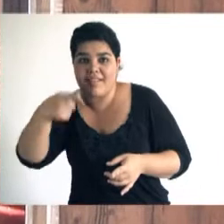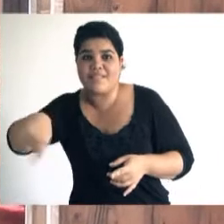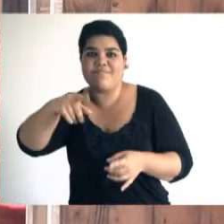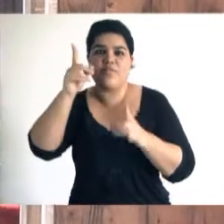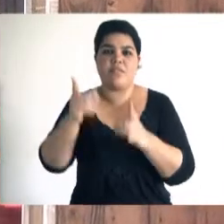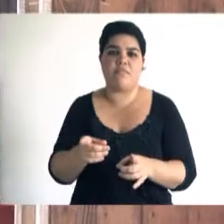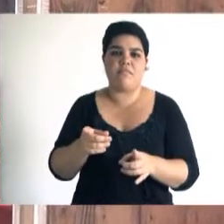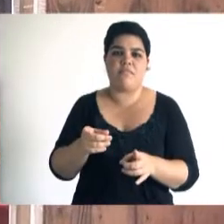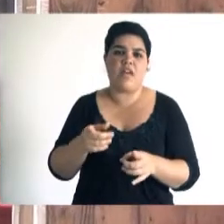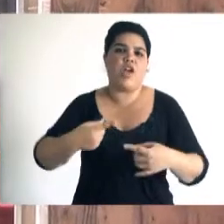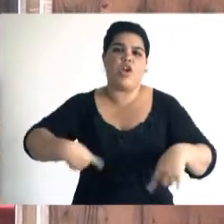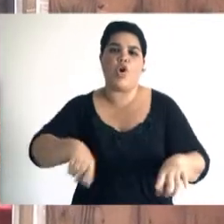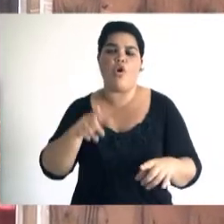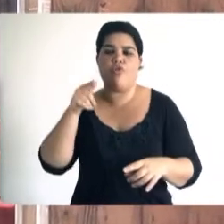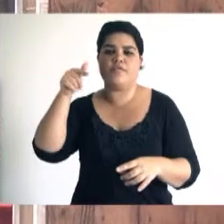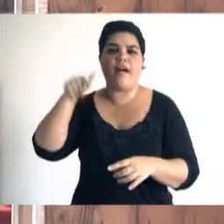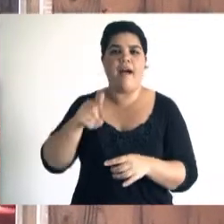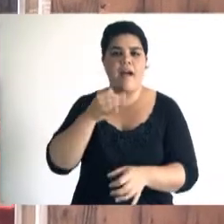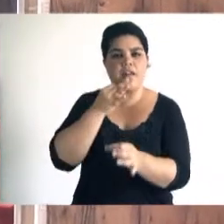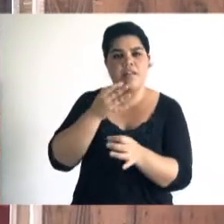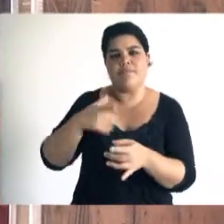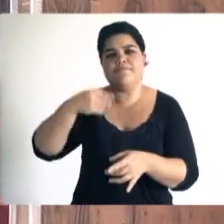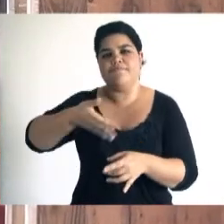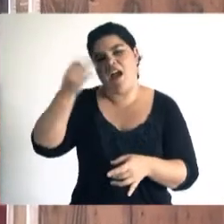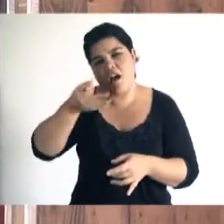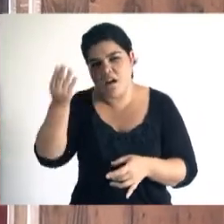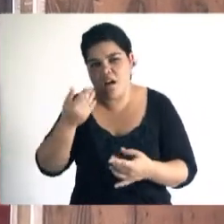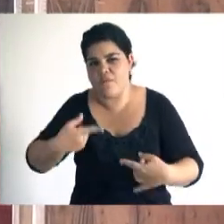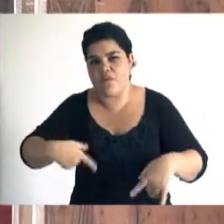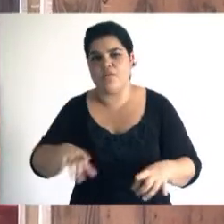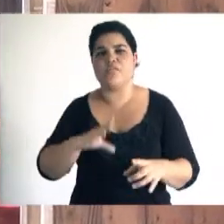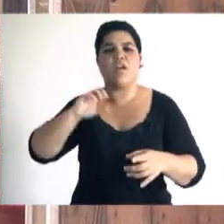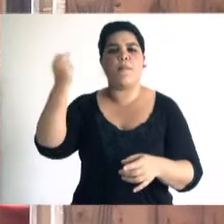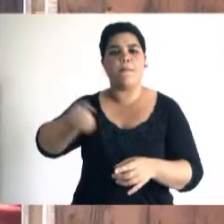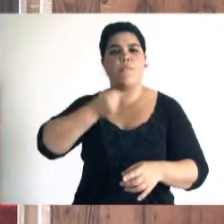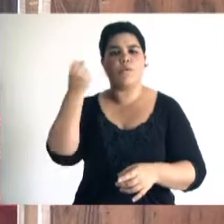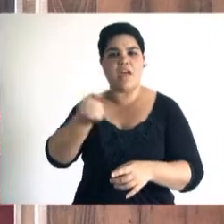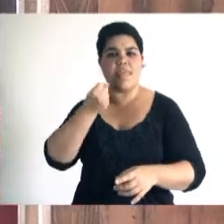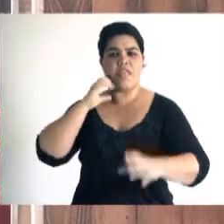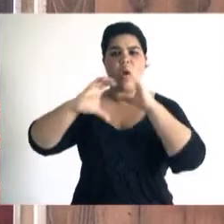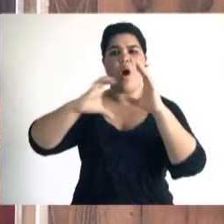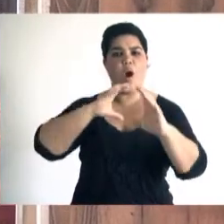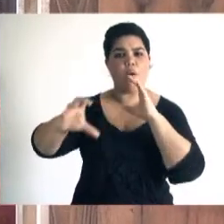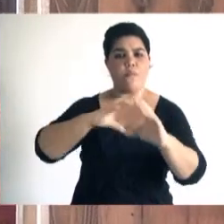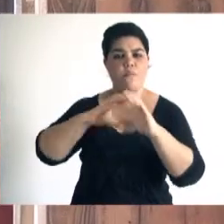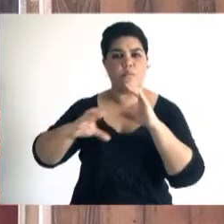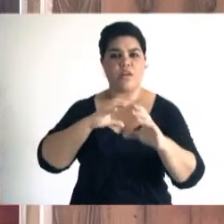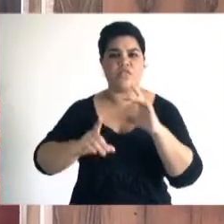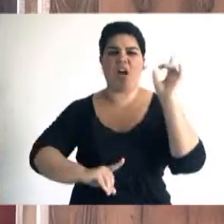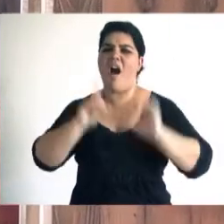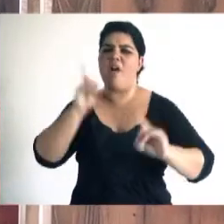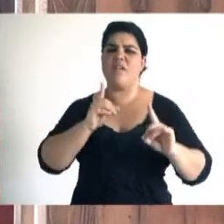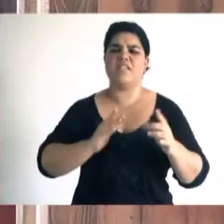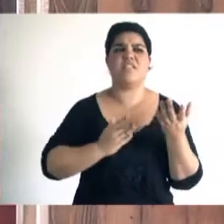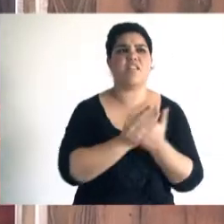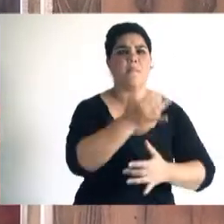desarrollados en los medios de comunicación tengan la fuerza comunicacional que muchas veces falta cuando se pone demasiado énfasis en lo